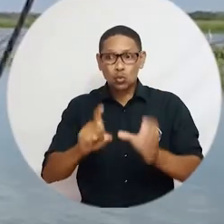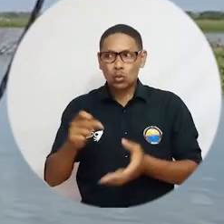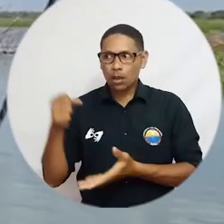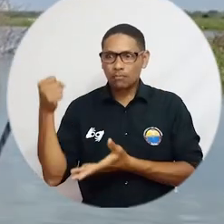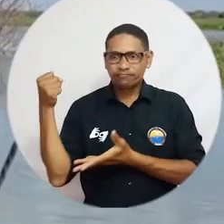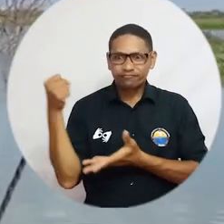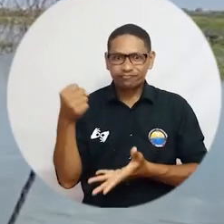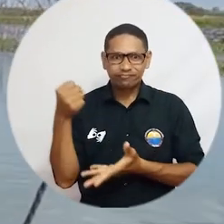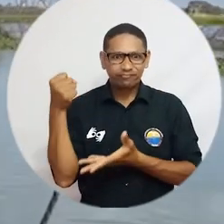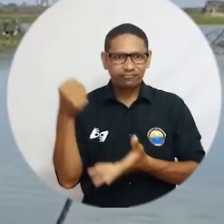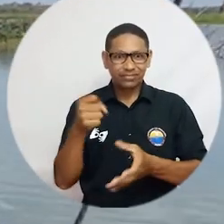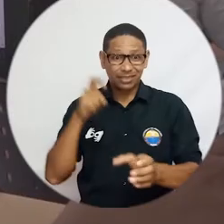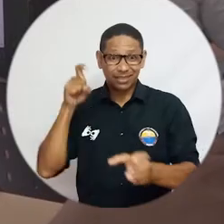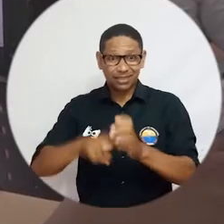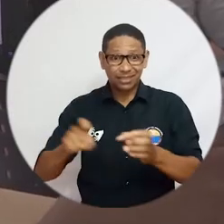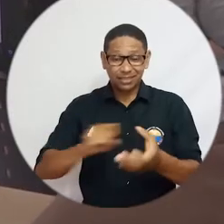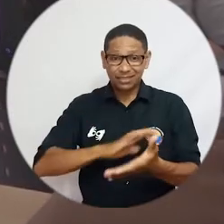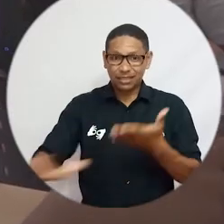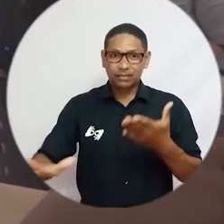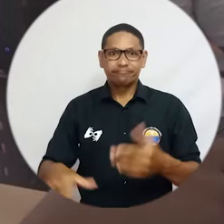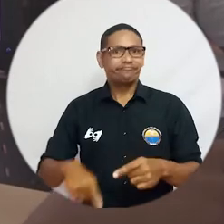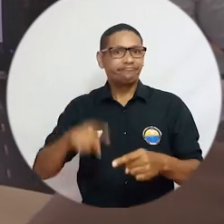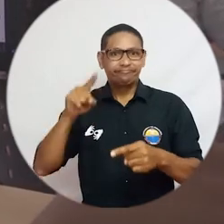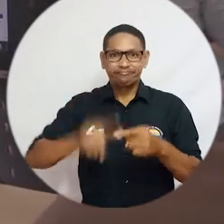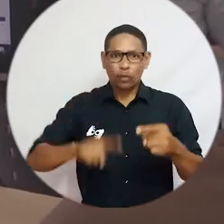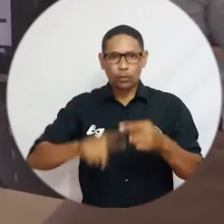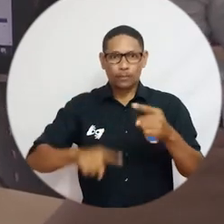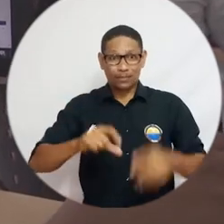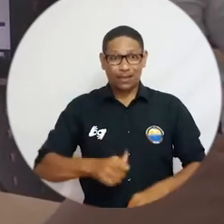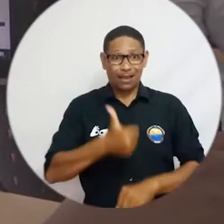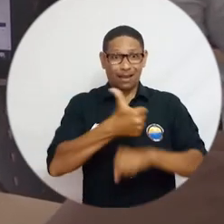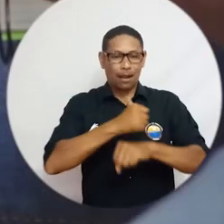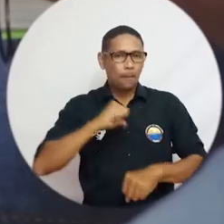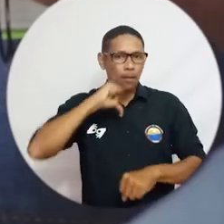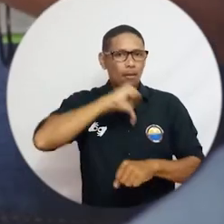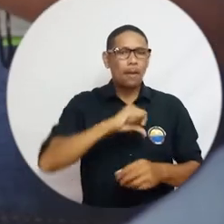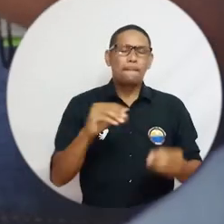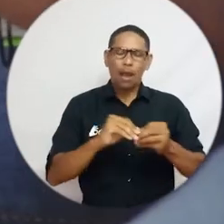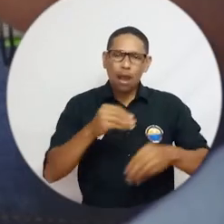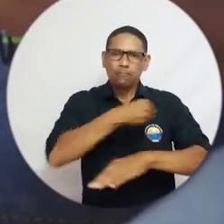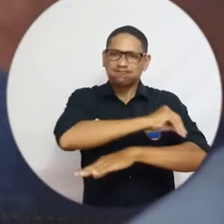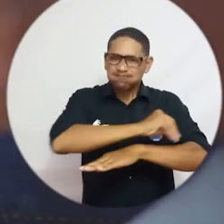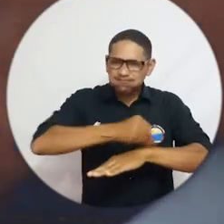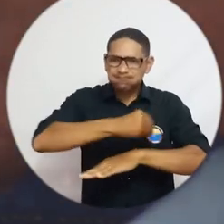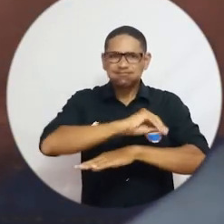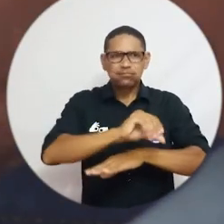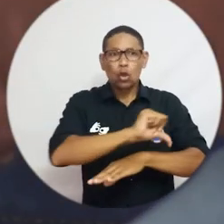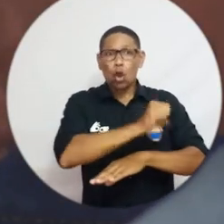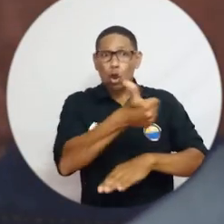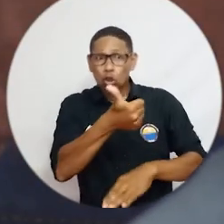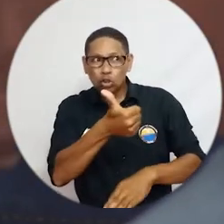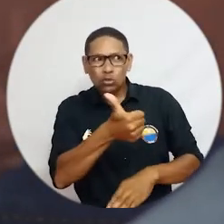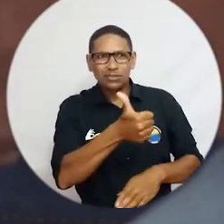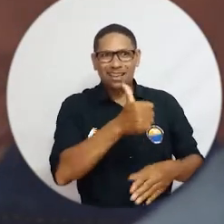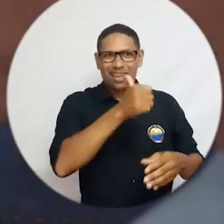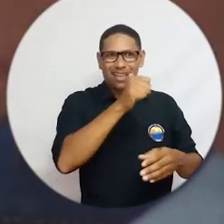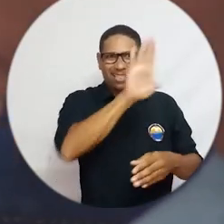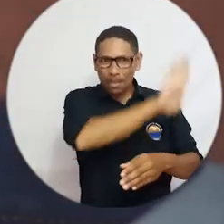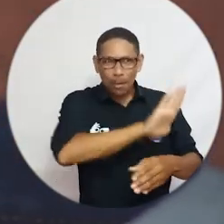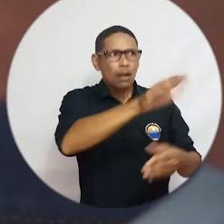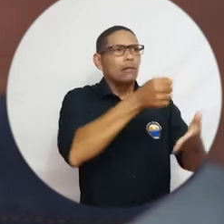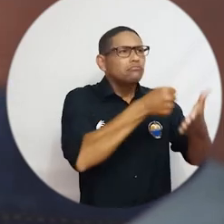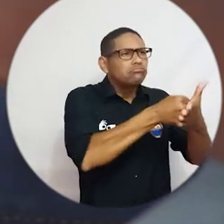cobijados por los aportes prometidos para la matrícula cero. Por ello, el rector Pablo Vera Salazar seguirá gestionando con los entes de otros departamentos